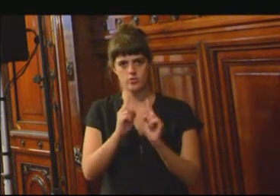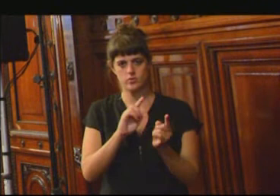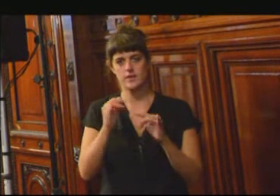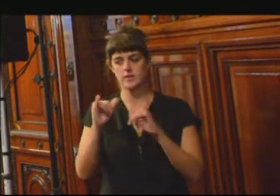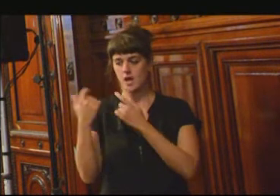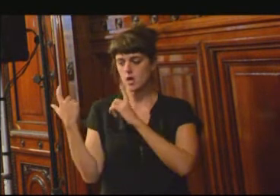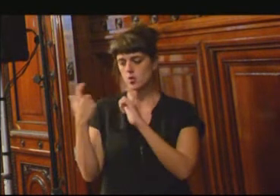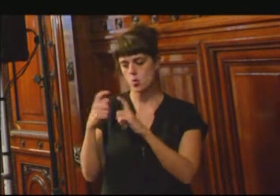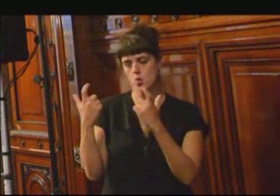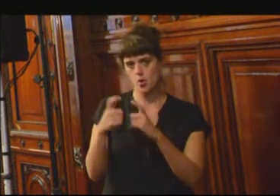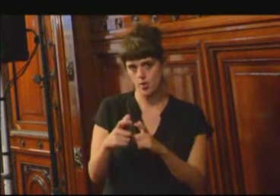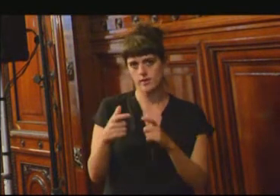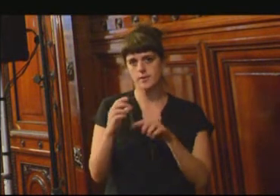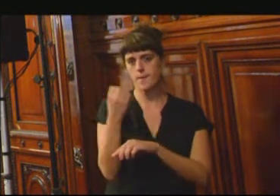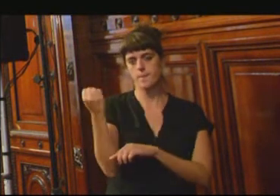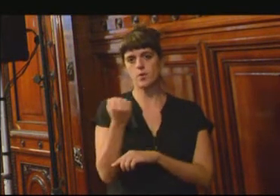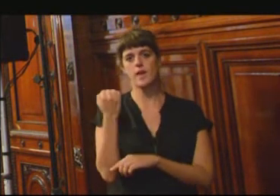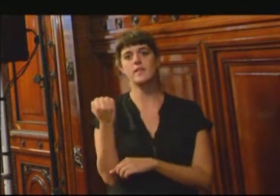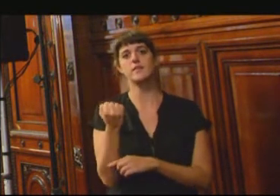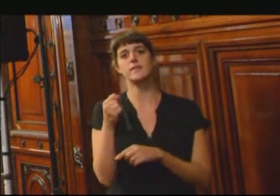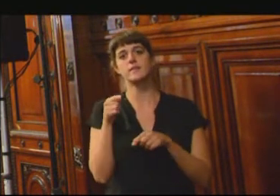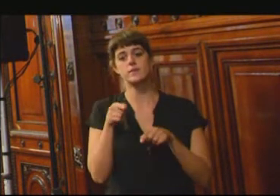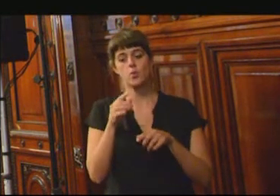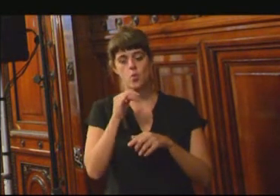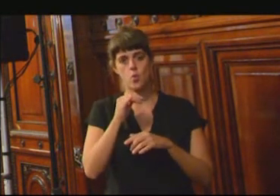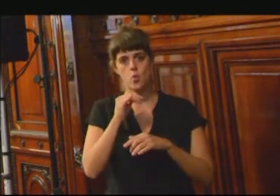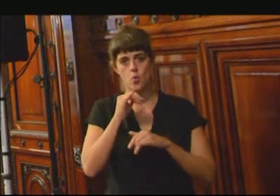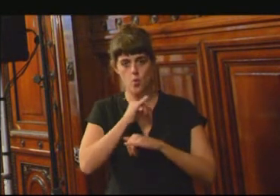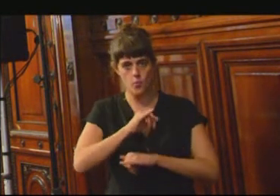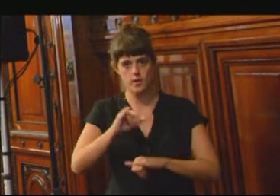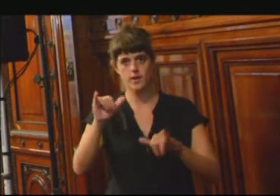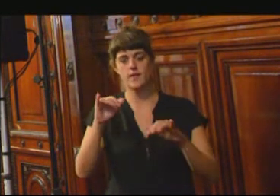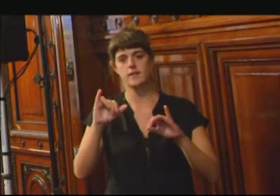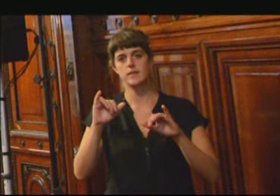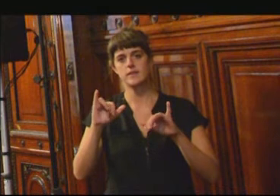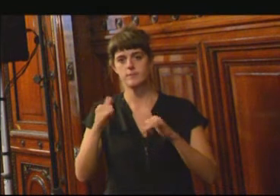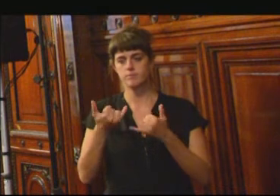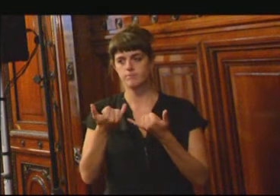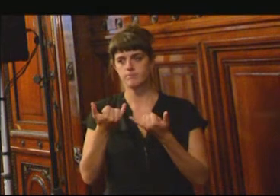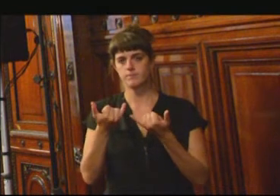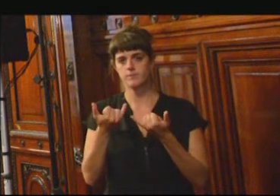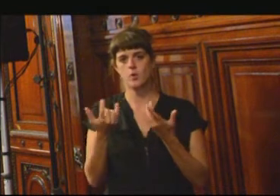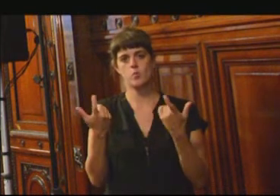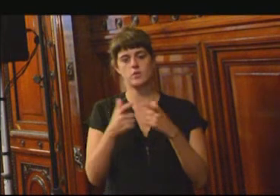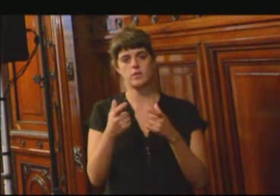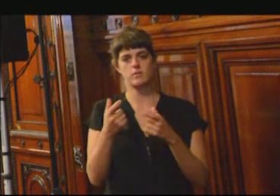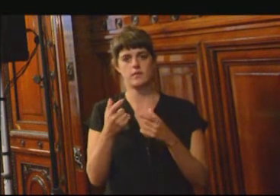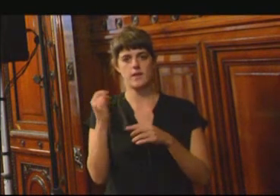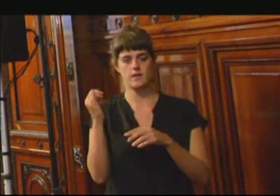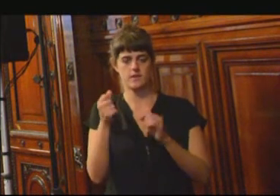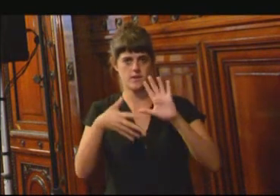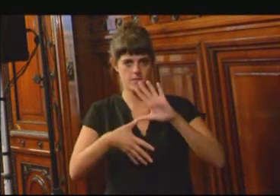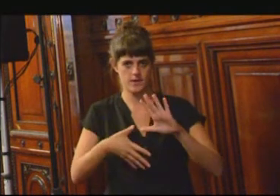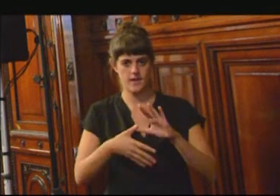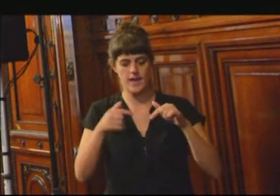importantes destacadas en esos comunicados que sacó la Comisión Interamericana Conjunta. Y esta relatoría